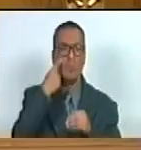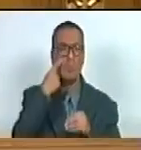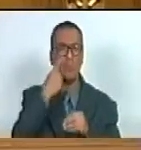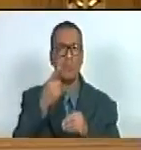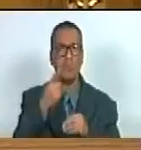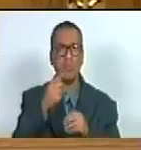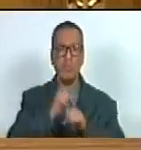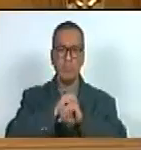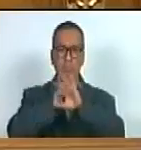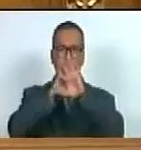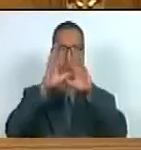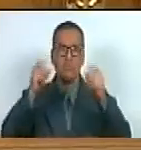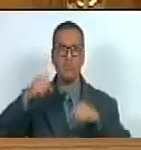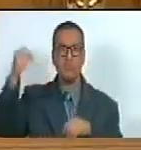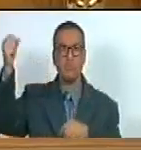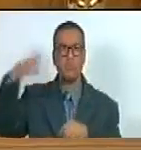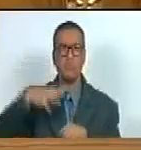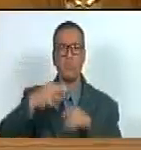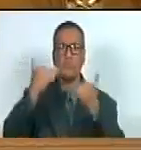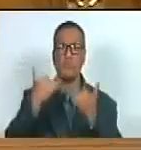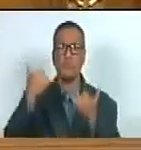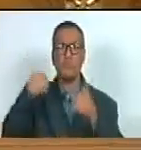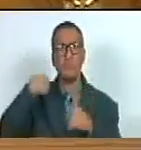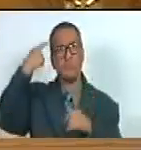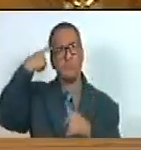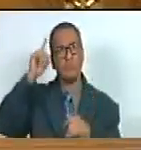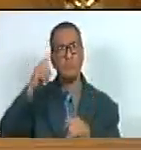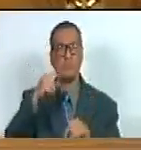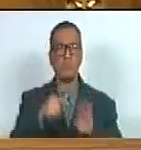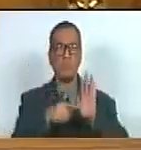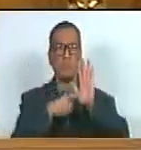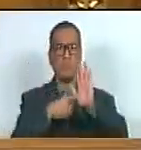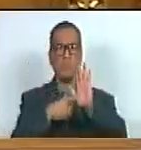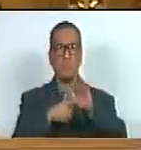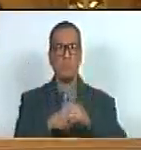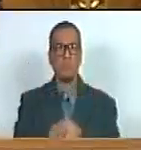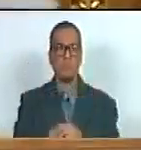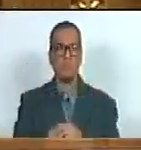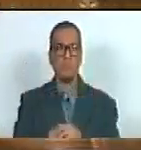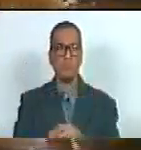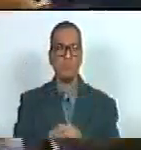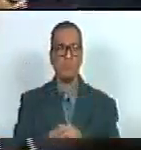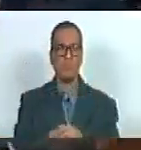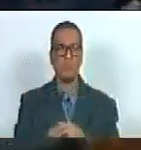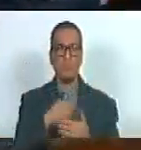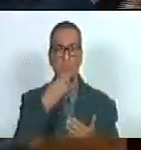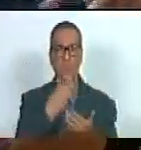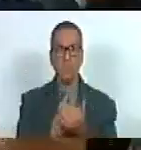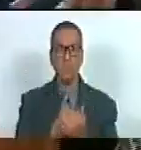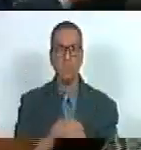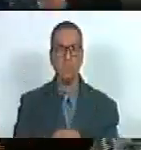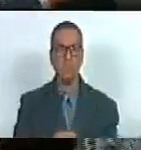el brillo del sol aún teniéndolo de frente muchas gracias